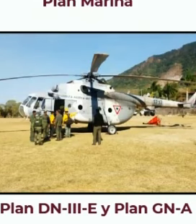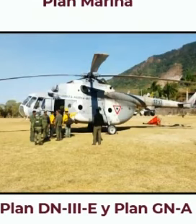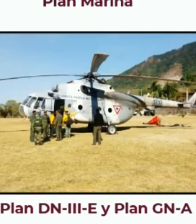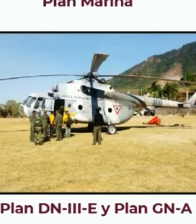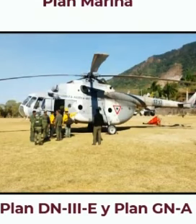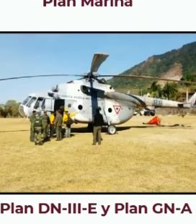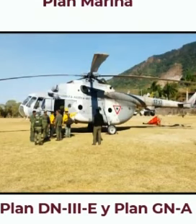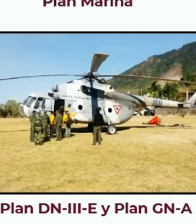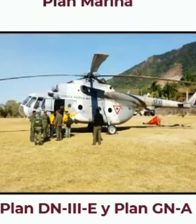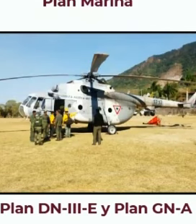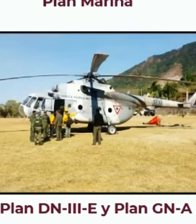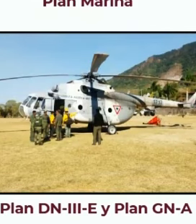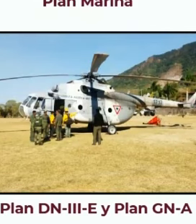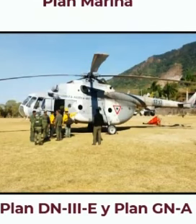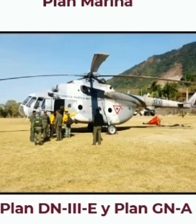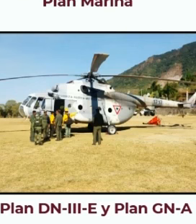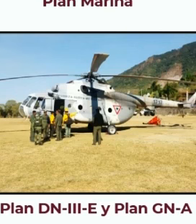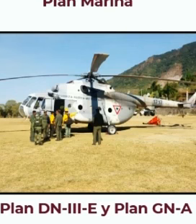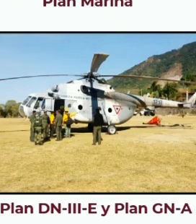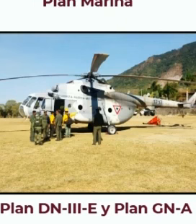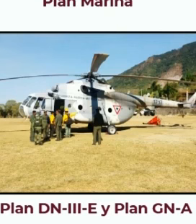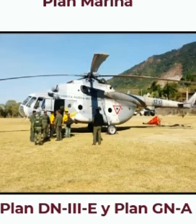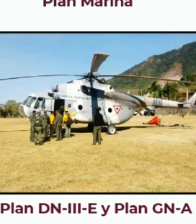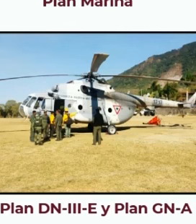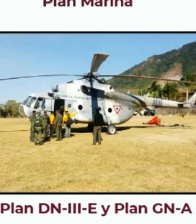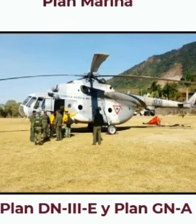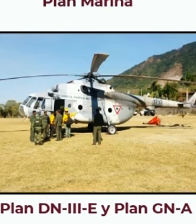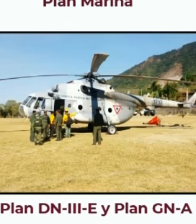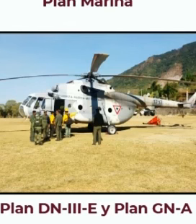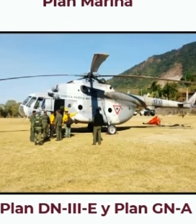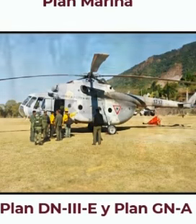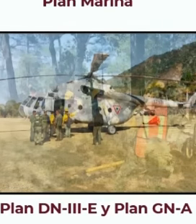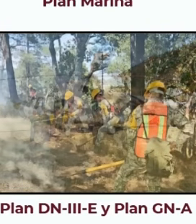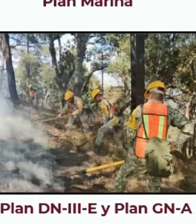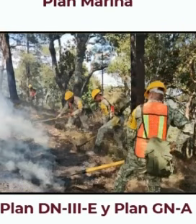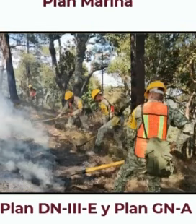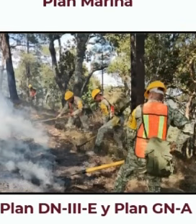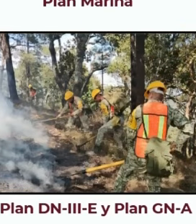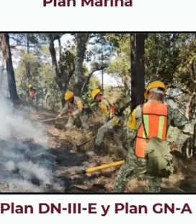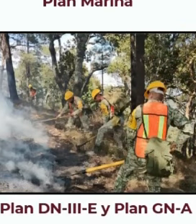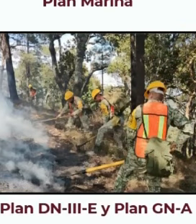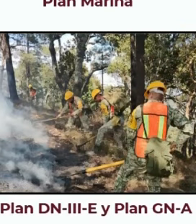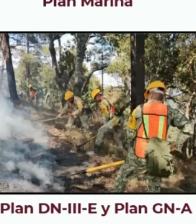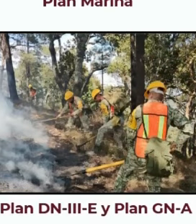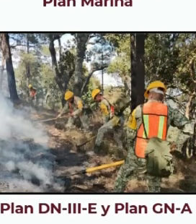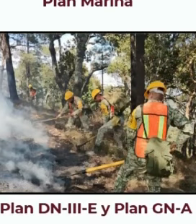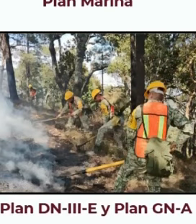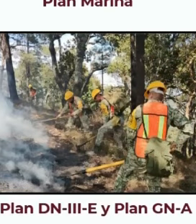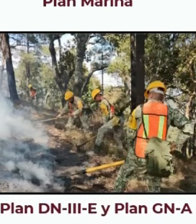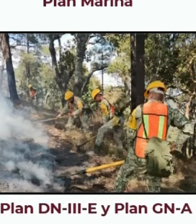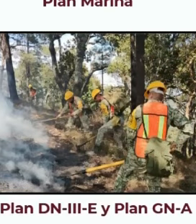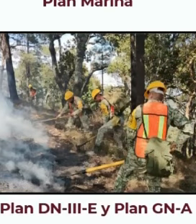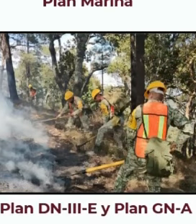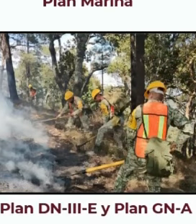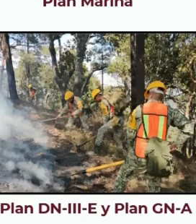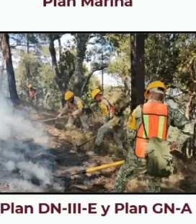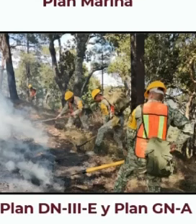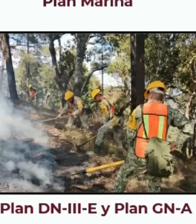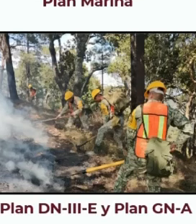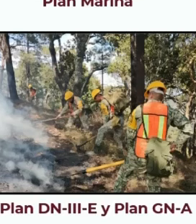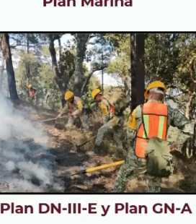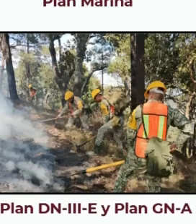Copalar, Chiapas. Se han operado 23 eventos y personas asistidas 125.